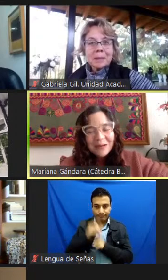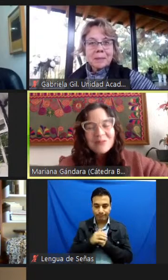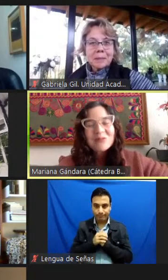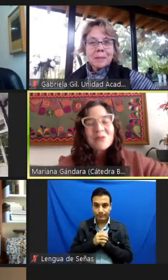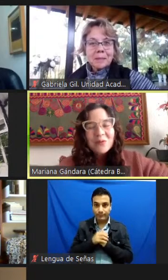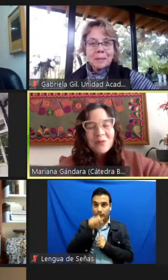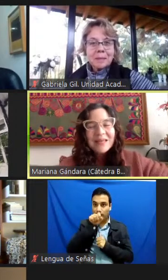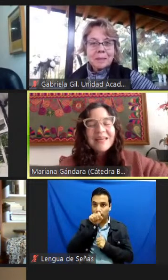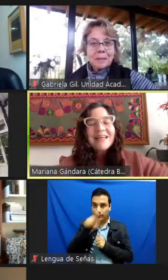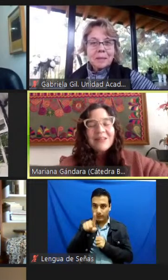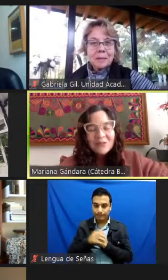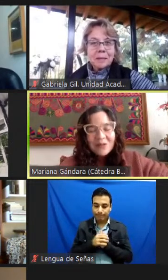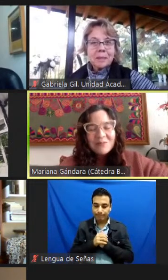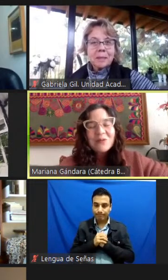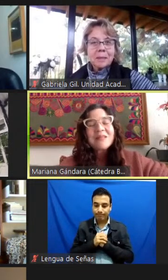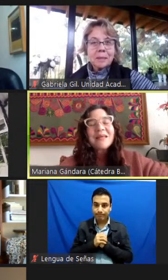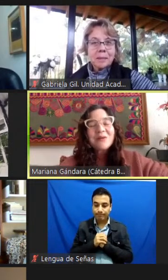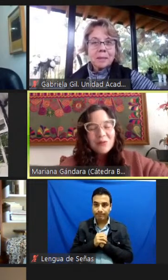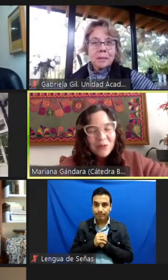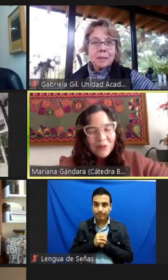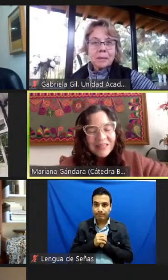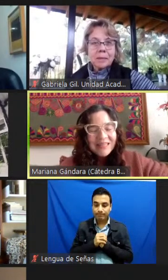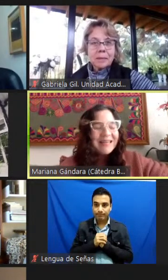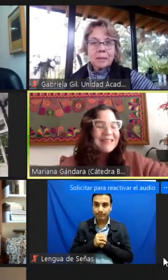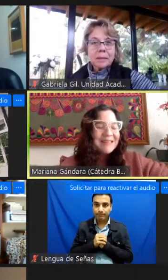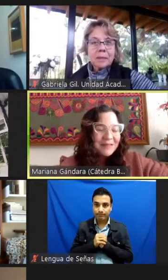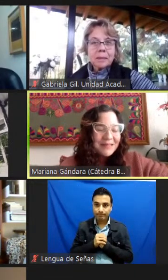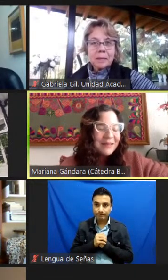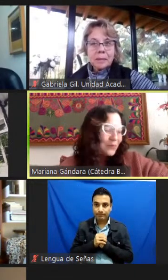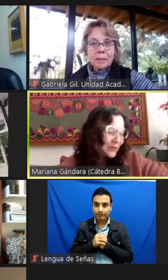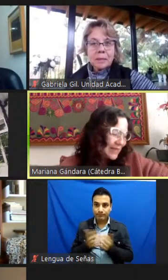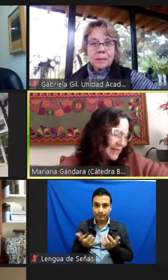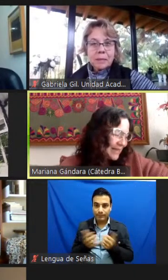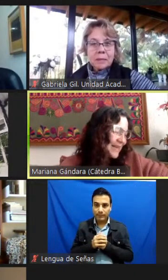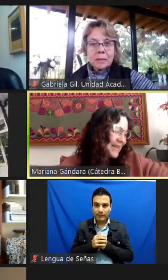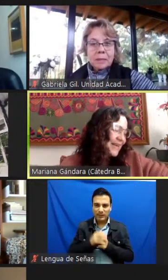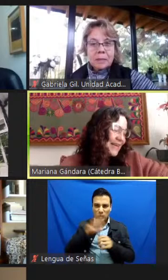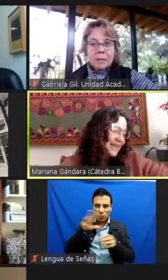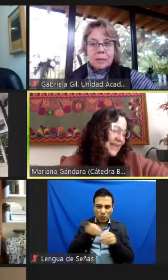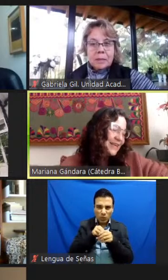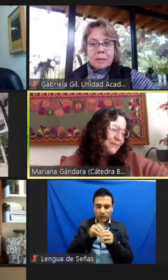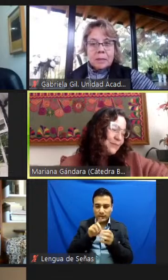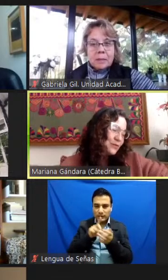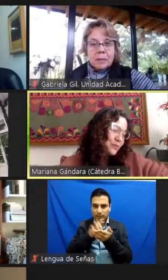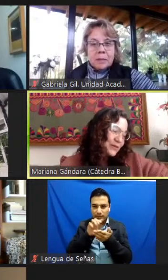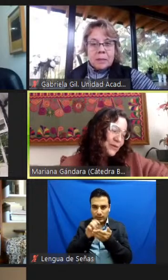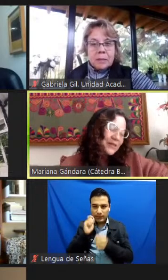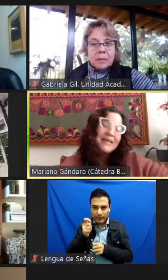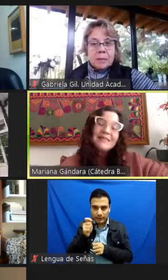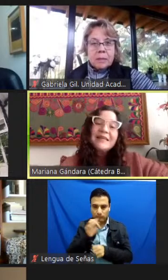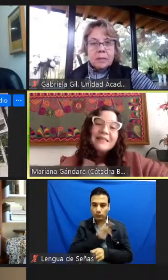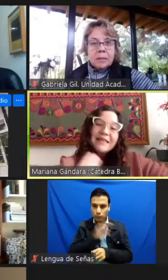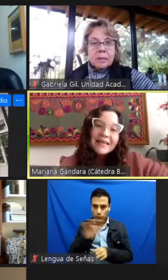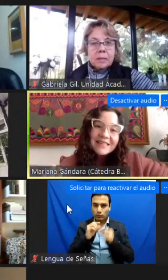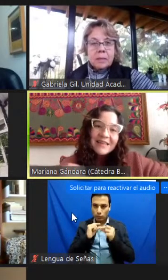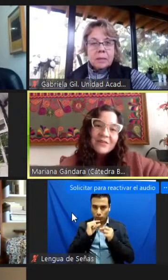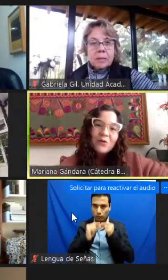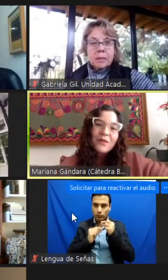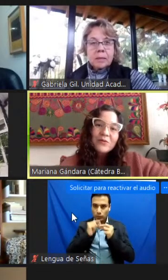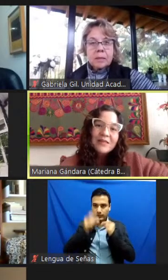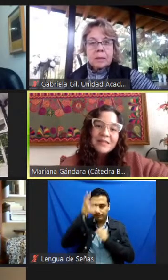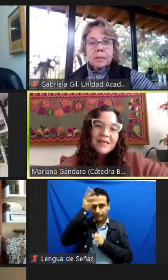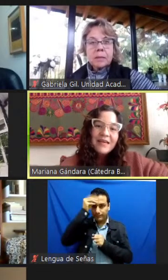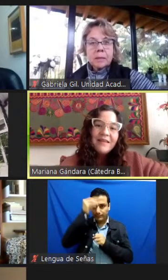preguntarnos sobre los términos de la inclusión y la discapacidad como tal. Y, por supuesto, de estéticas